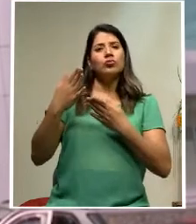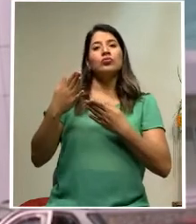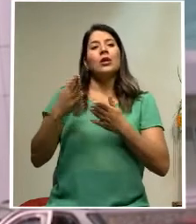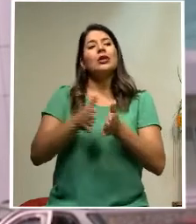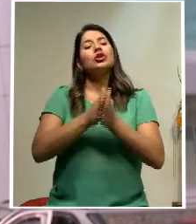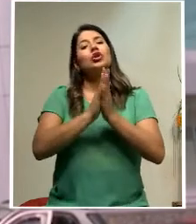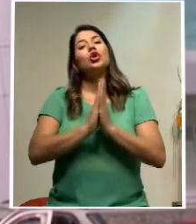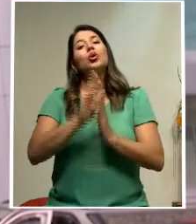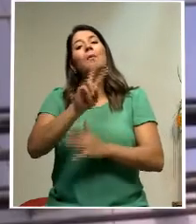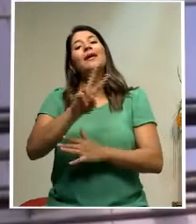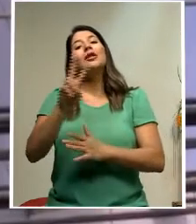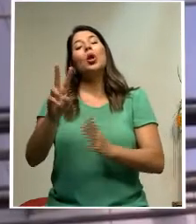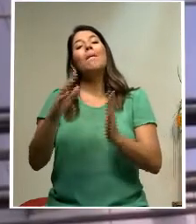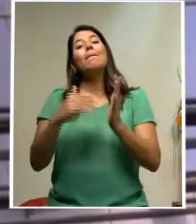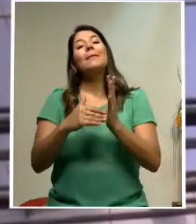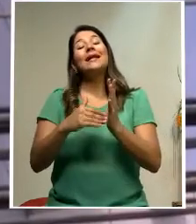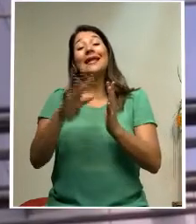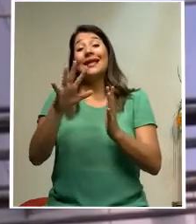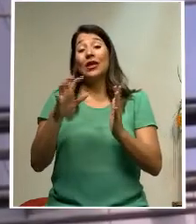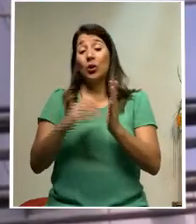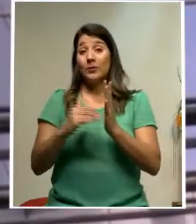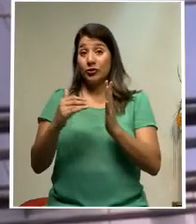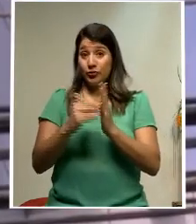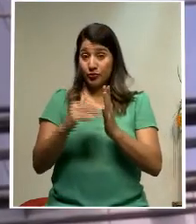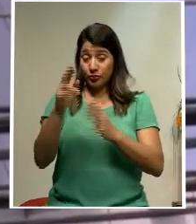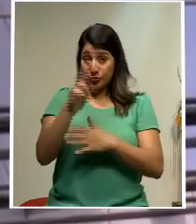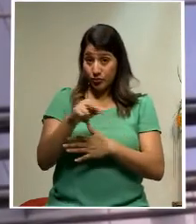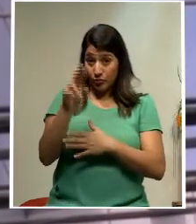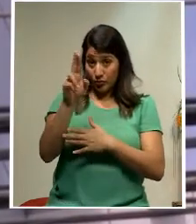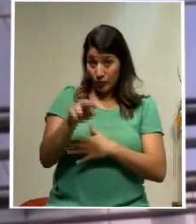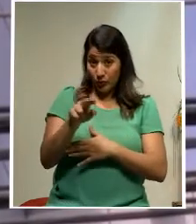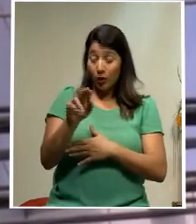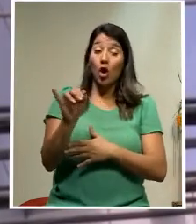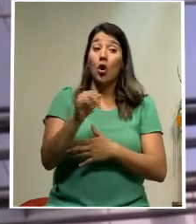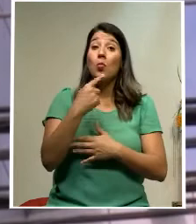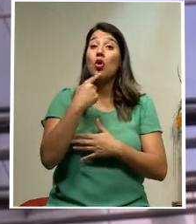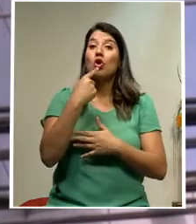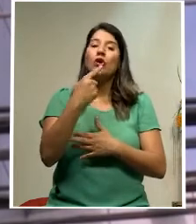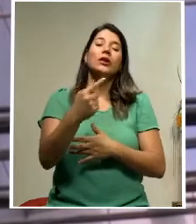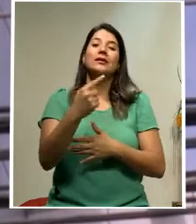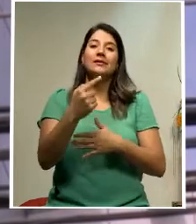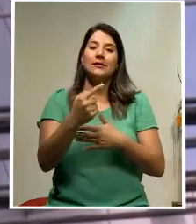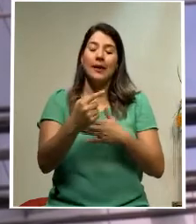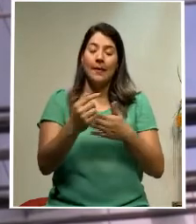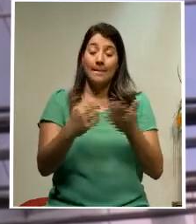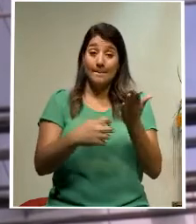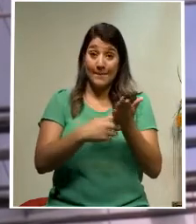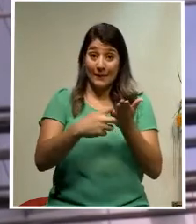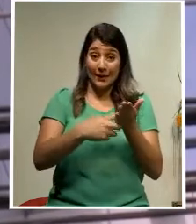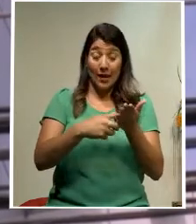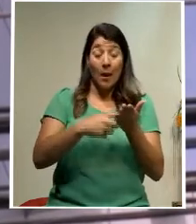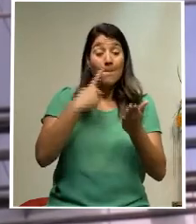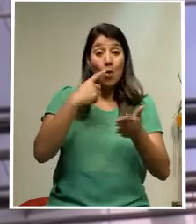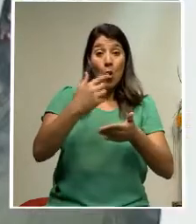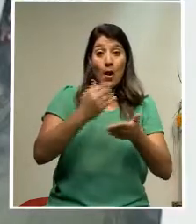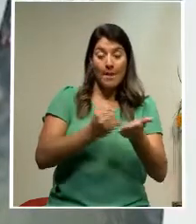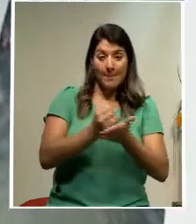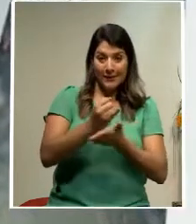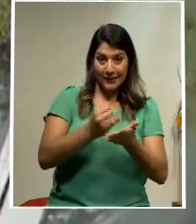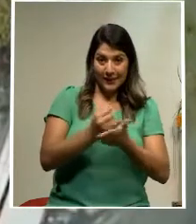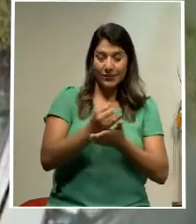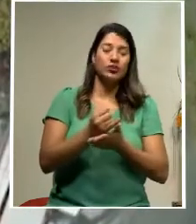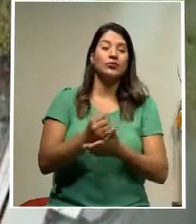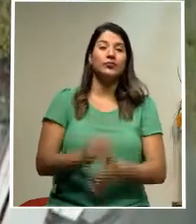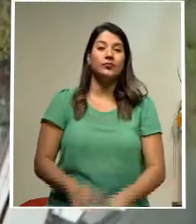.500 millones de colones que, según el expediente judicial de este caso, iban destinados al pago de la empresa constructora